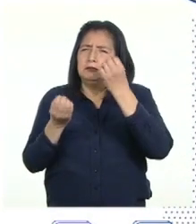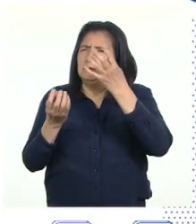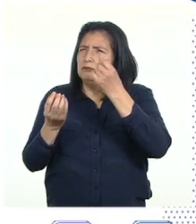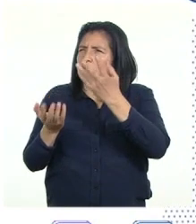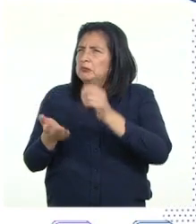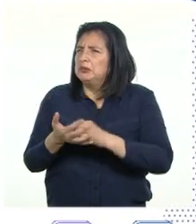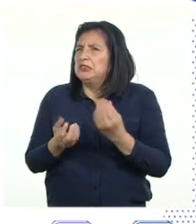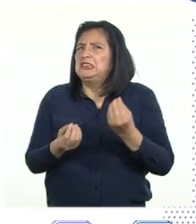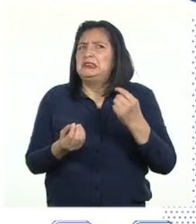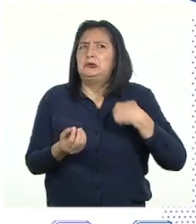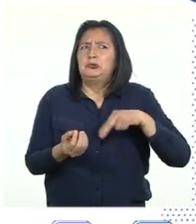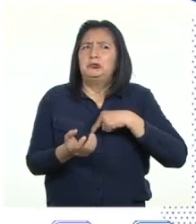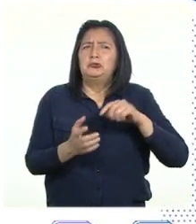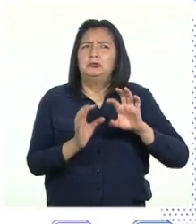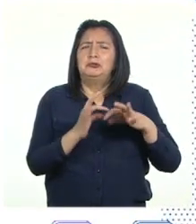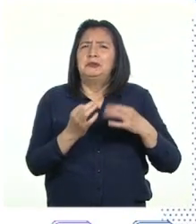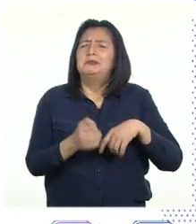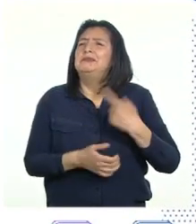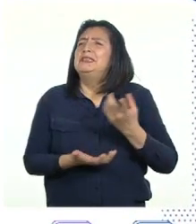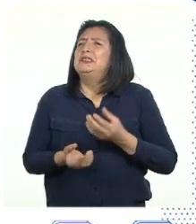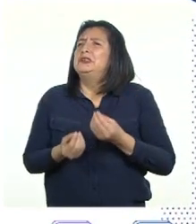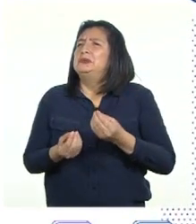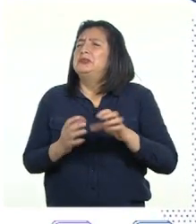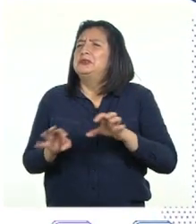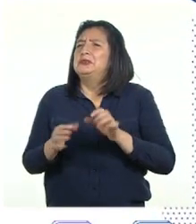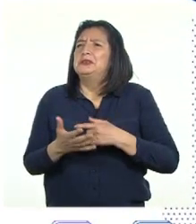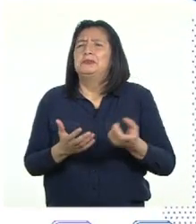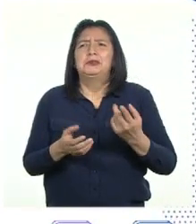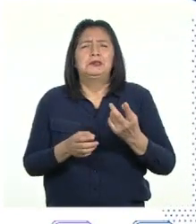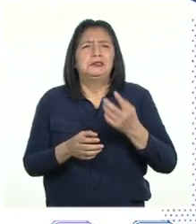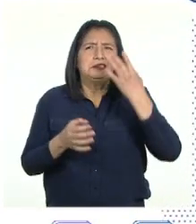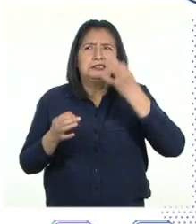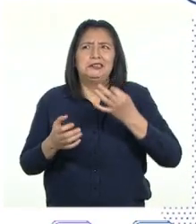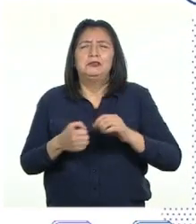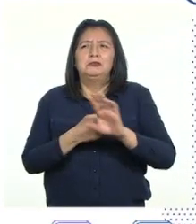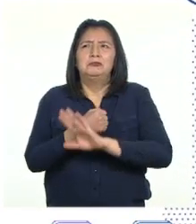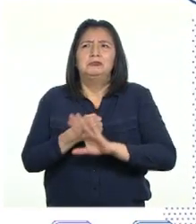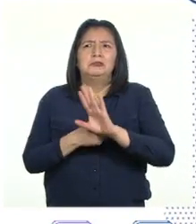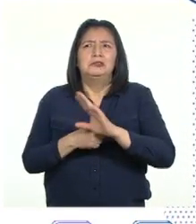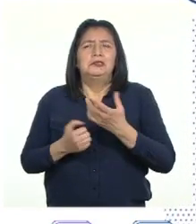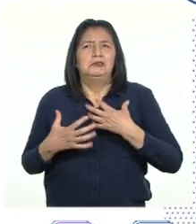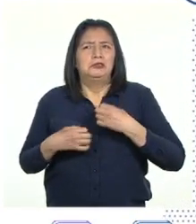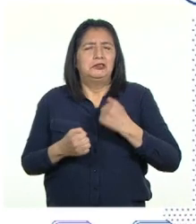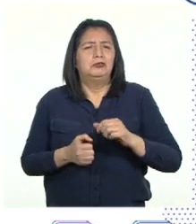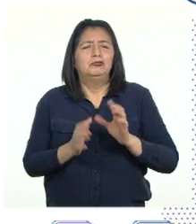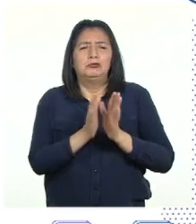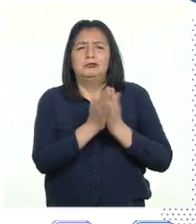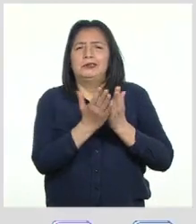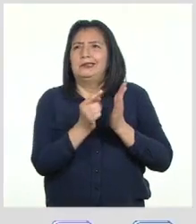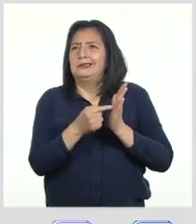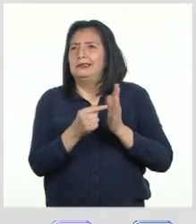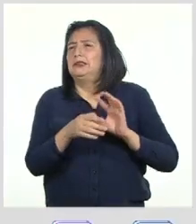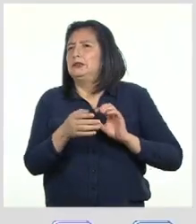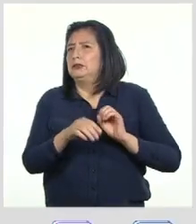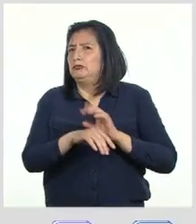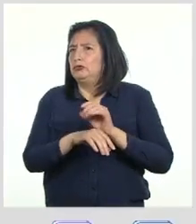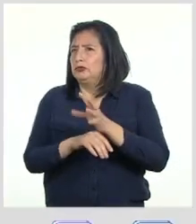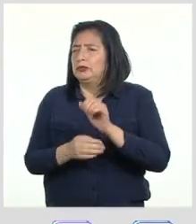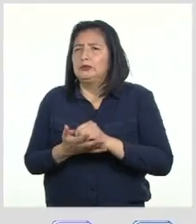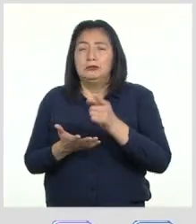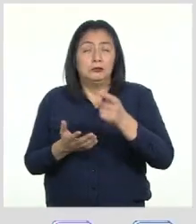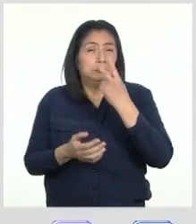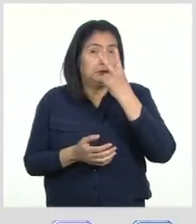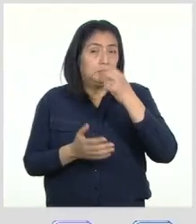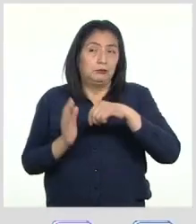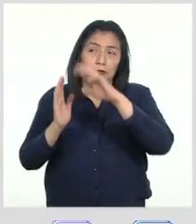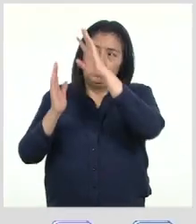debemos hacer como familia para tomar decisiones sobre el cuidado de la salud a través de una cartilla de recomendaciones Leamos juntas y juntos